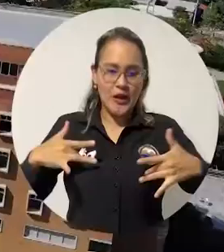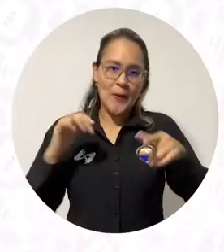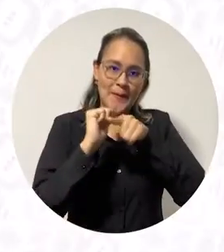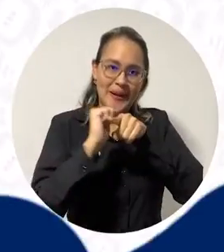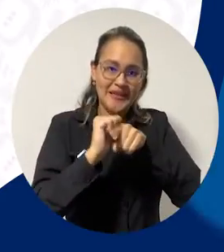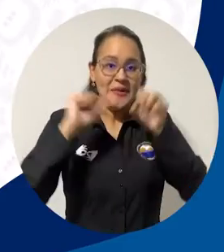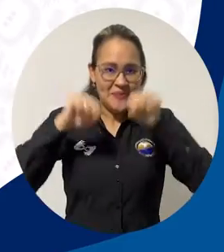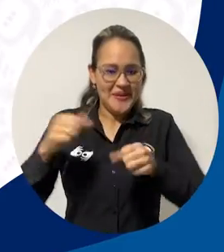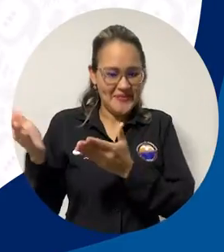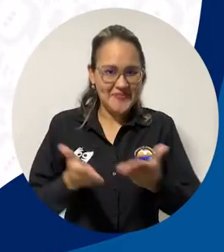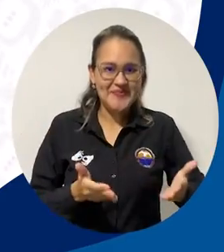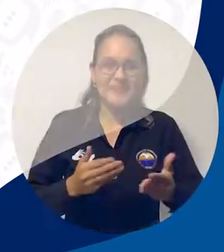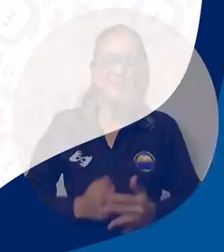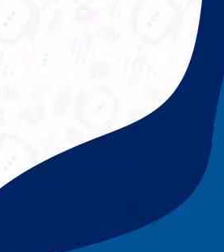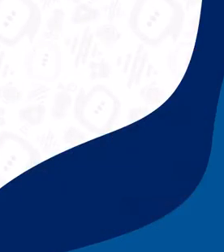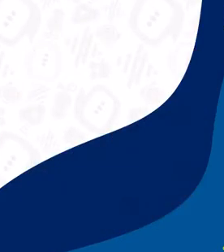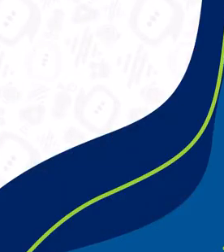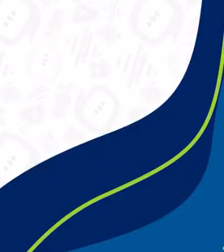en Salud.